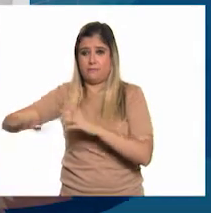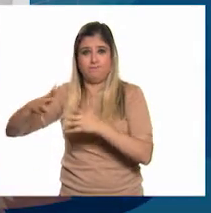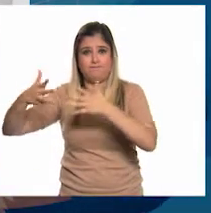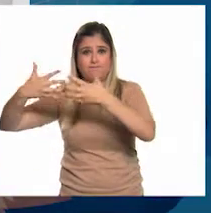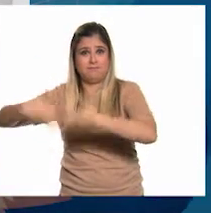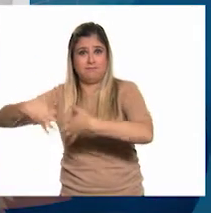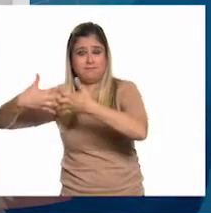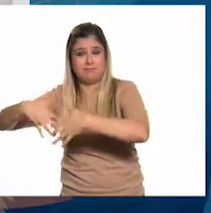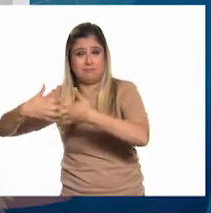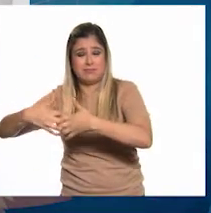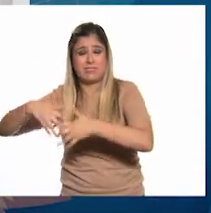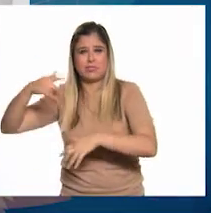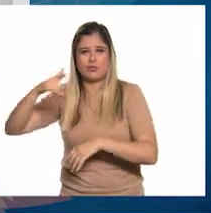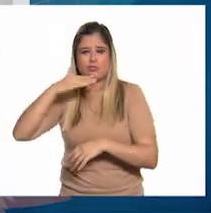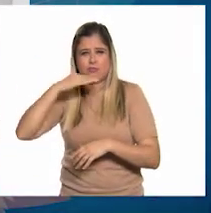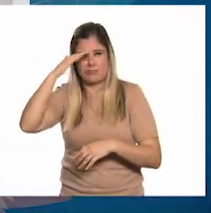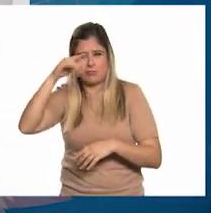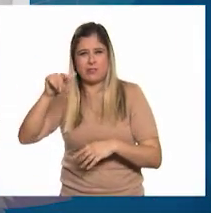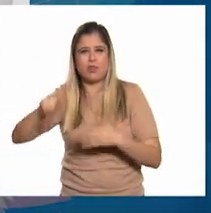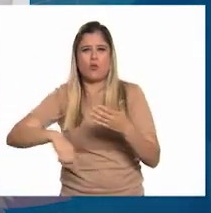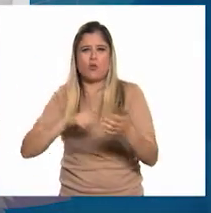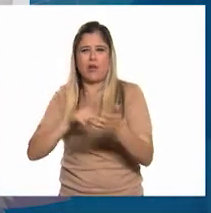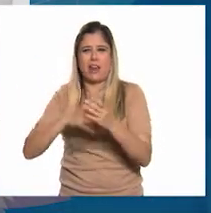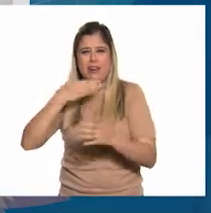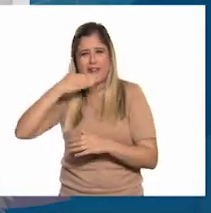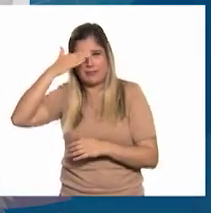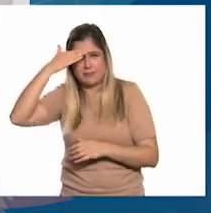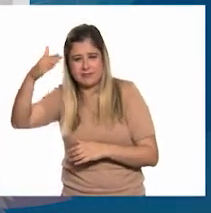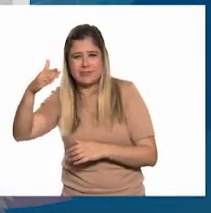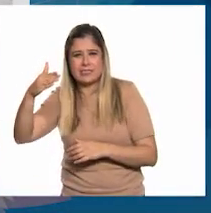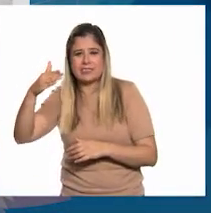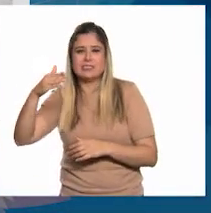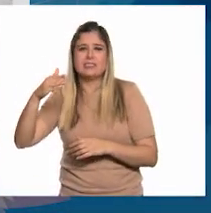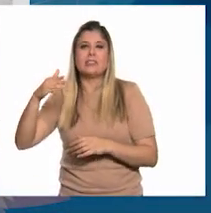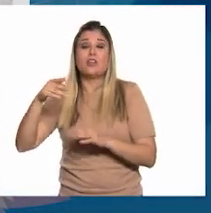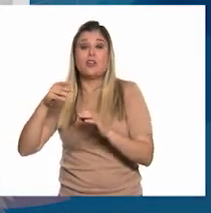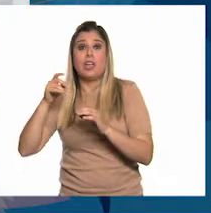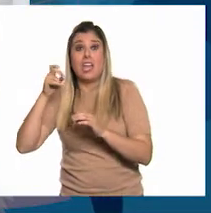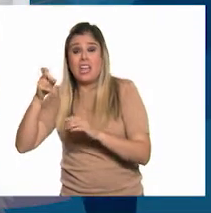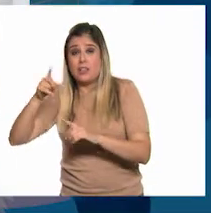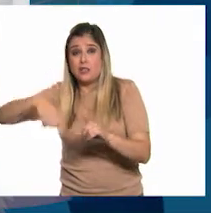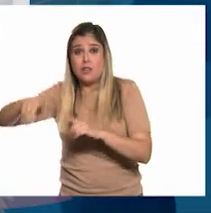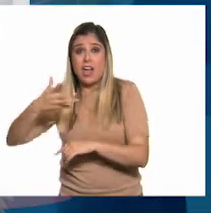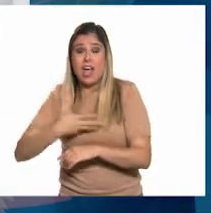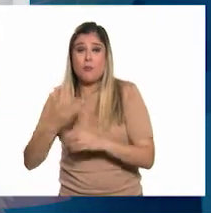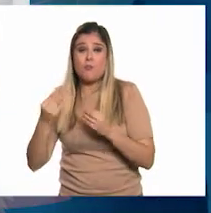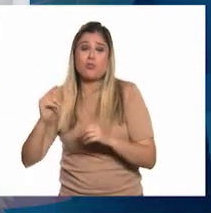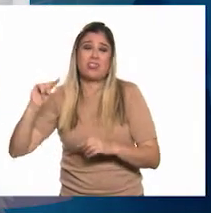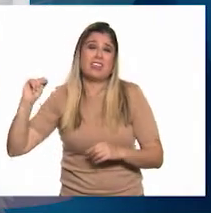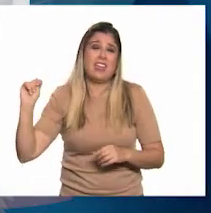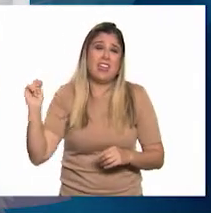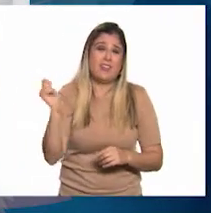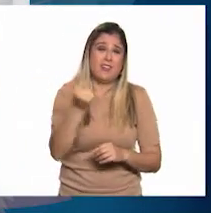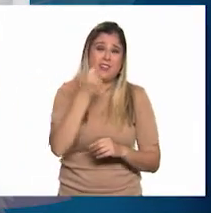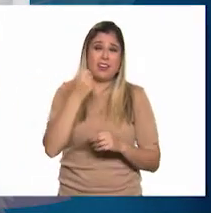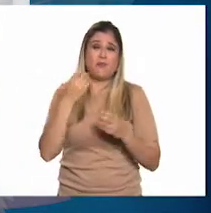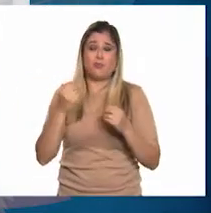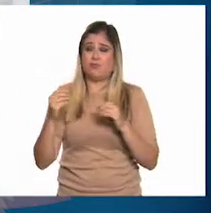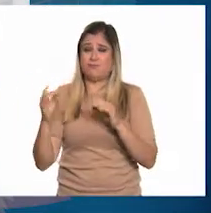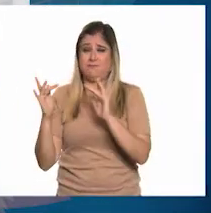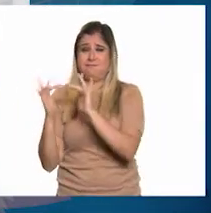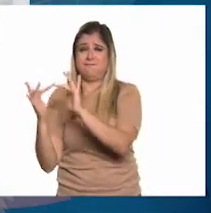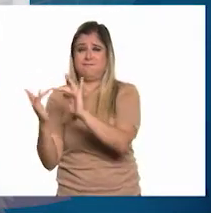de Abu Dhabi en los Emiratos Árabes Unidos, altamente tecnificada y con gran conectividad